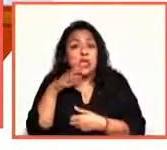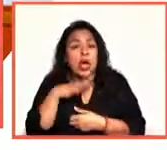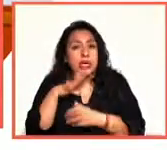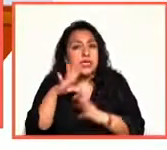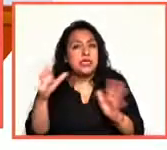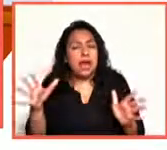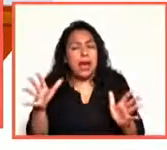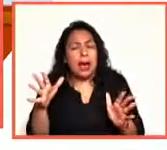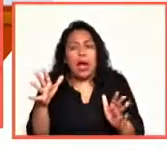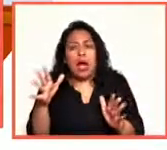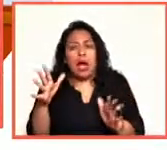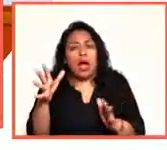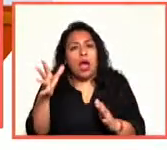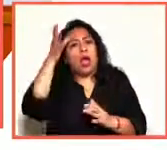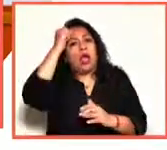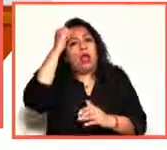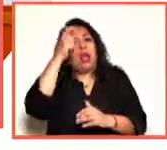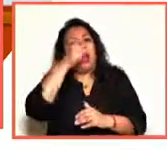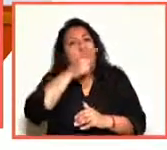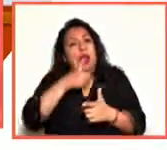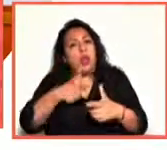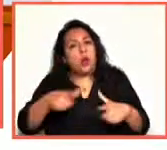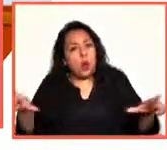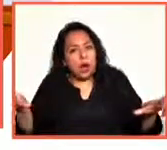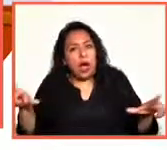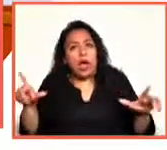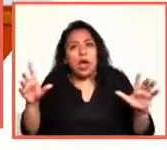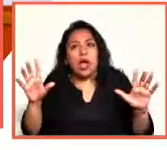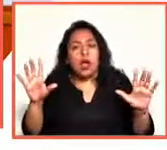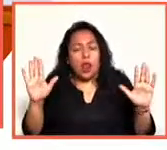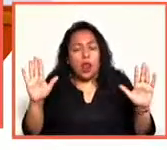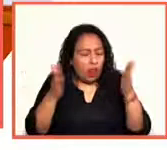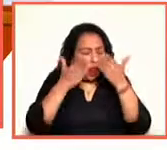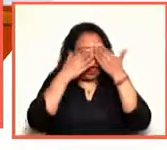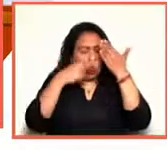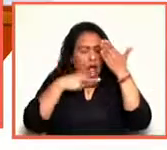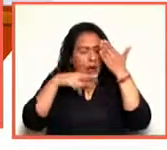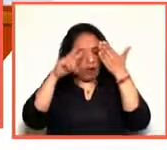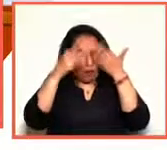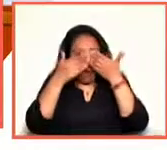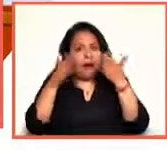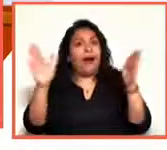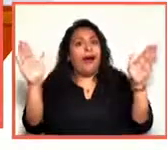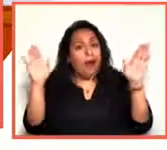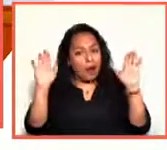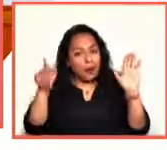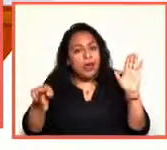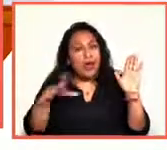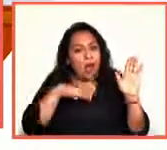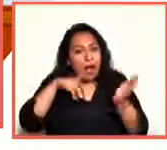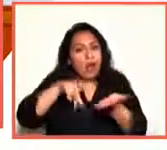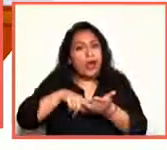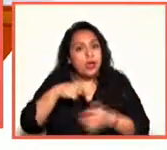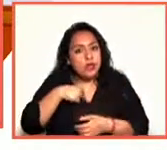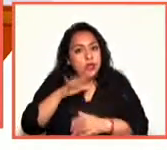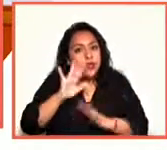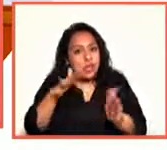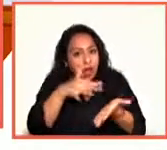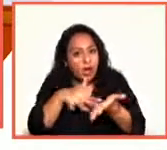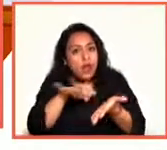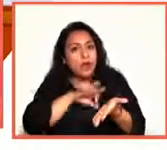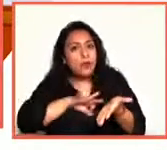formidable, que lo cura de la ceguera del analfabetismo, cuando ya puede leer, entonces